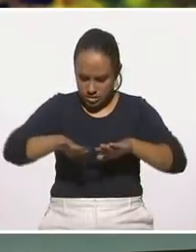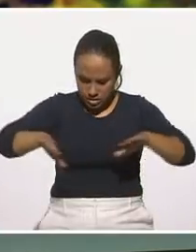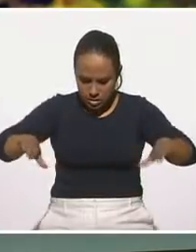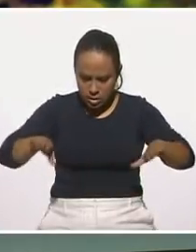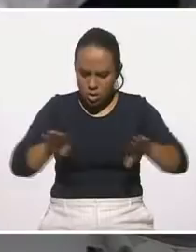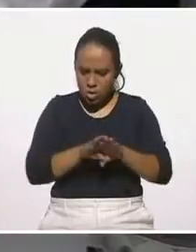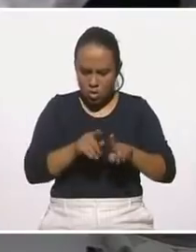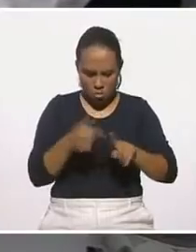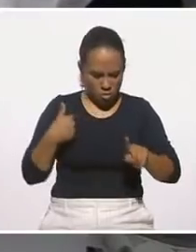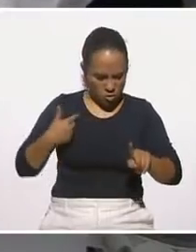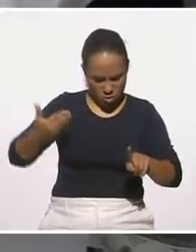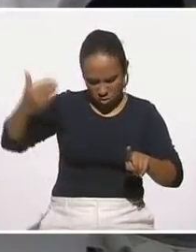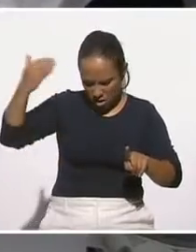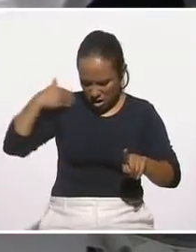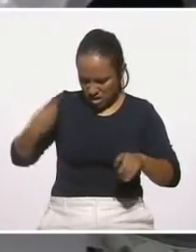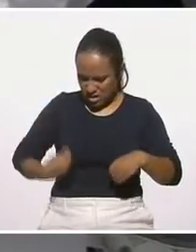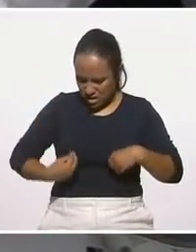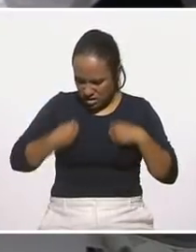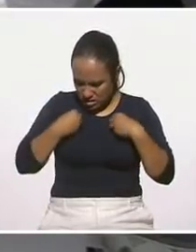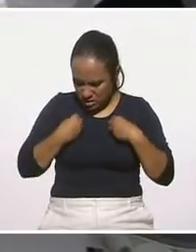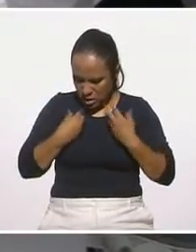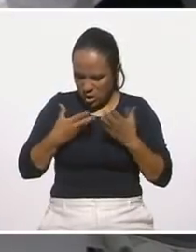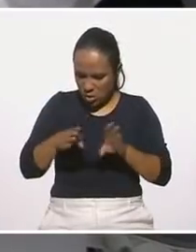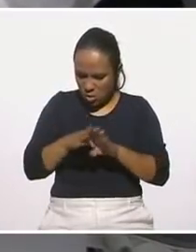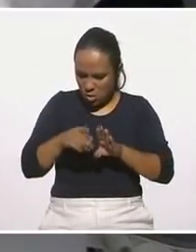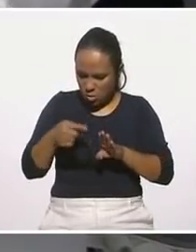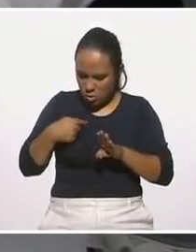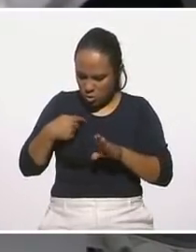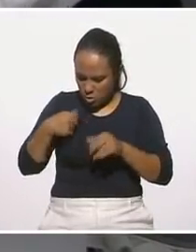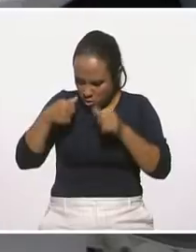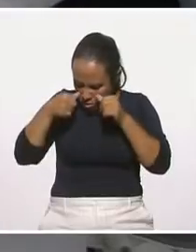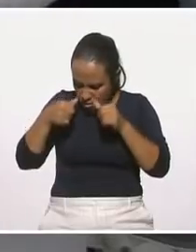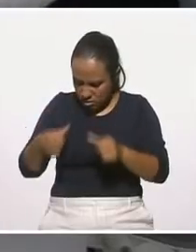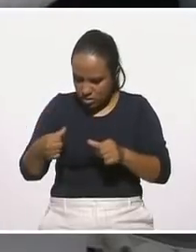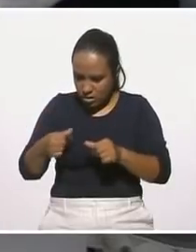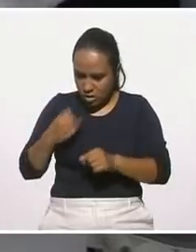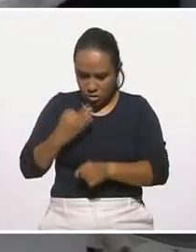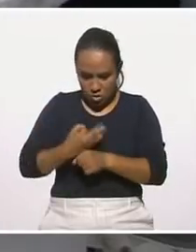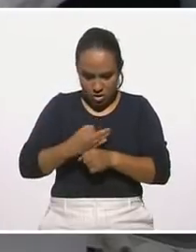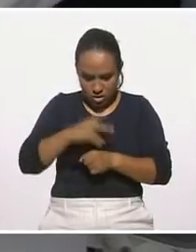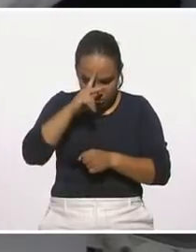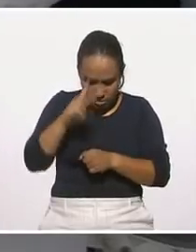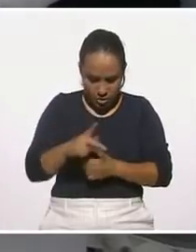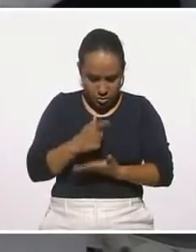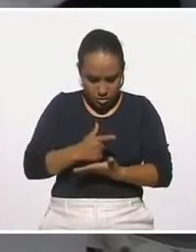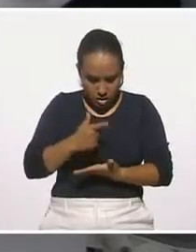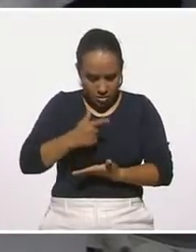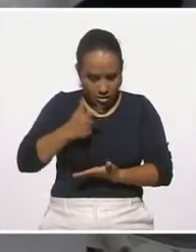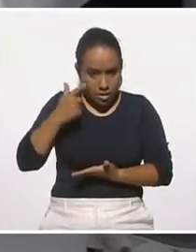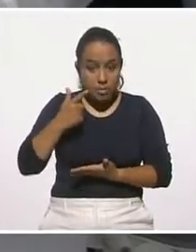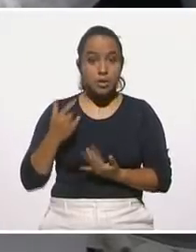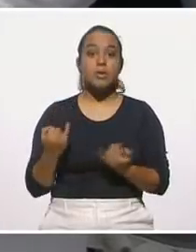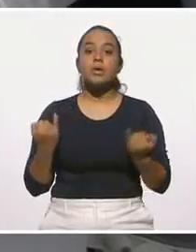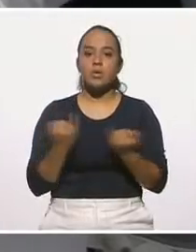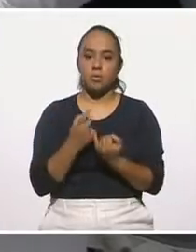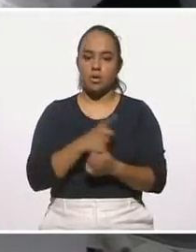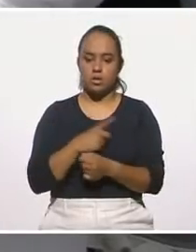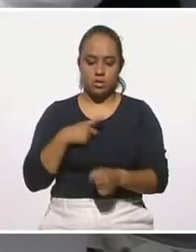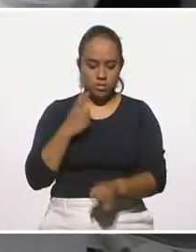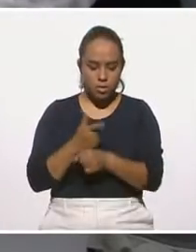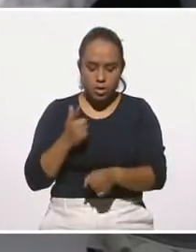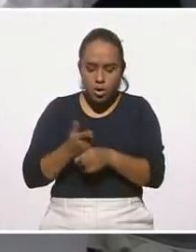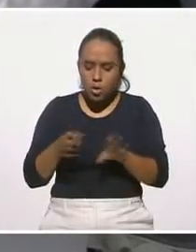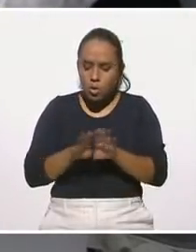estaba viviendo yo qué situación, cómo la estaba atendiendo, cómo se está grabando ahorita, y quizá también identificar cómo las puedo ir